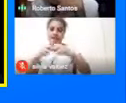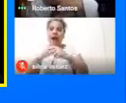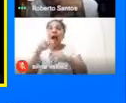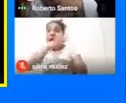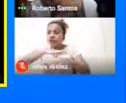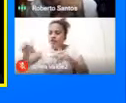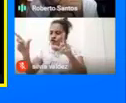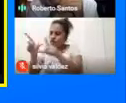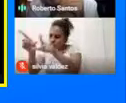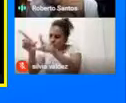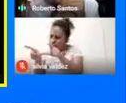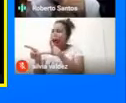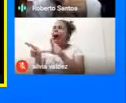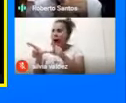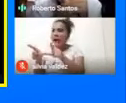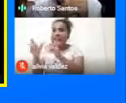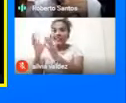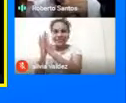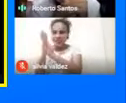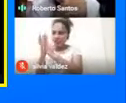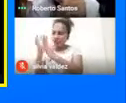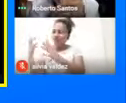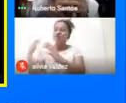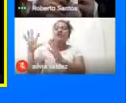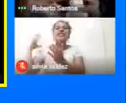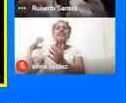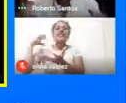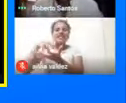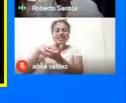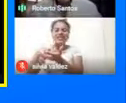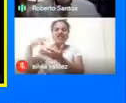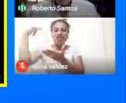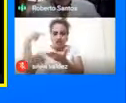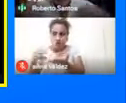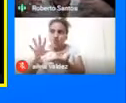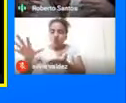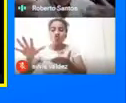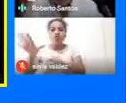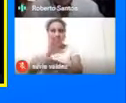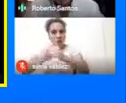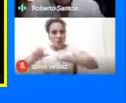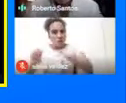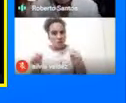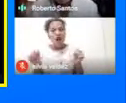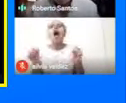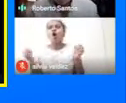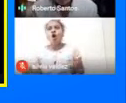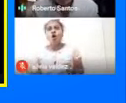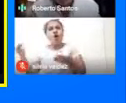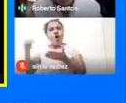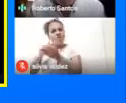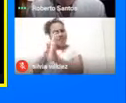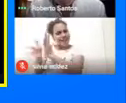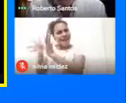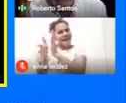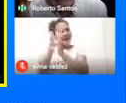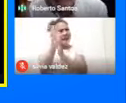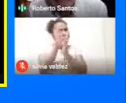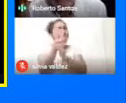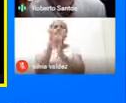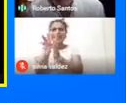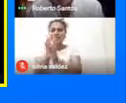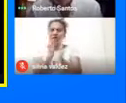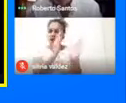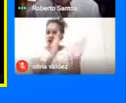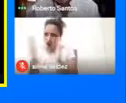lugares Del centro histórico De la ciudad Volviendo a dar Esa información De orden Y